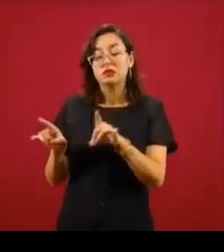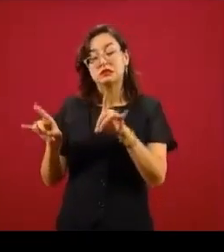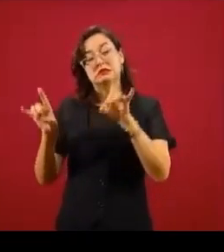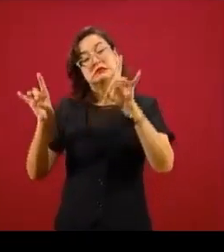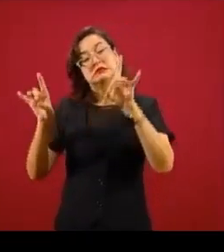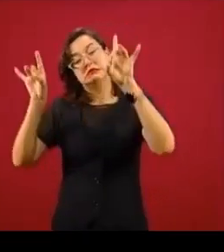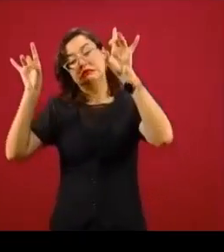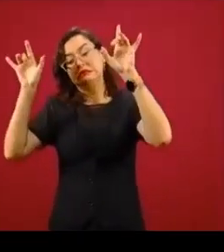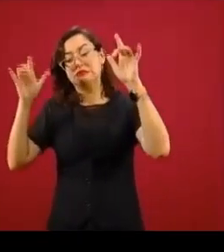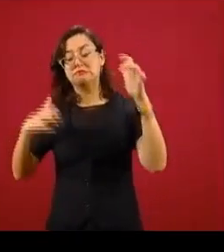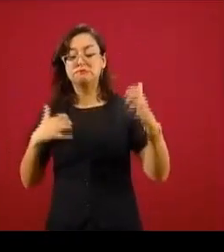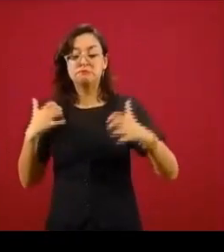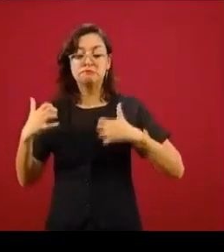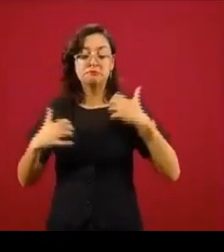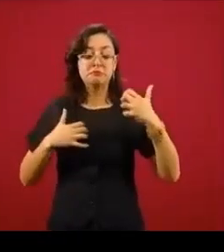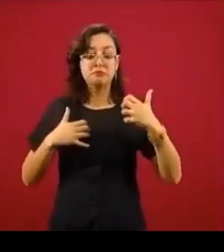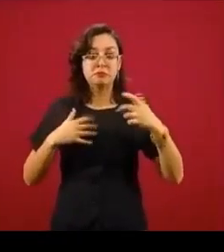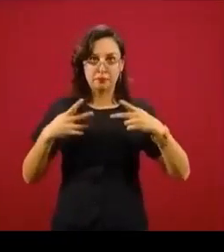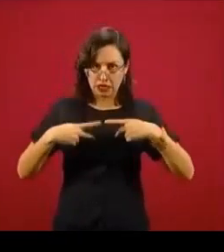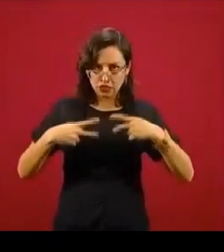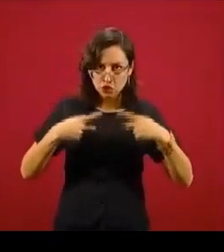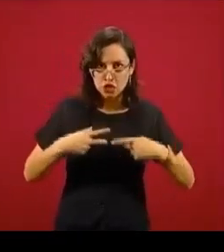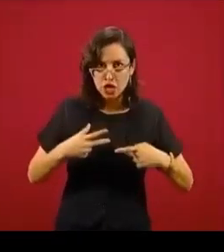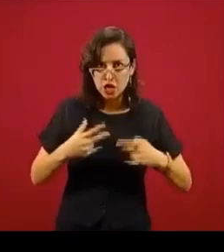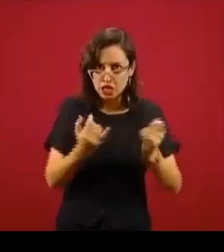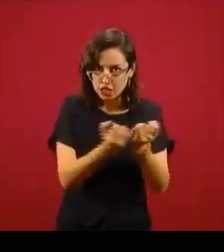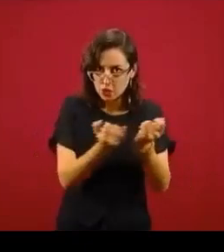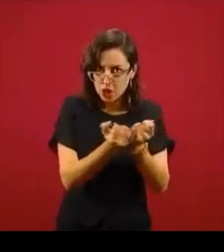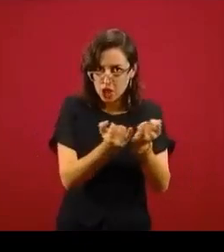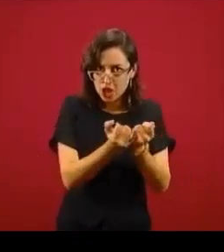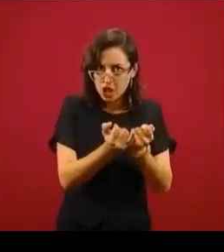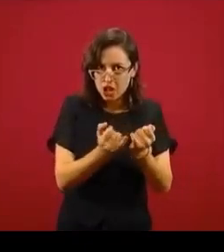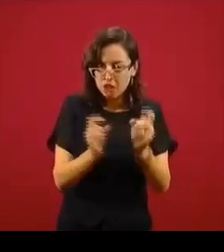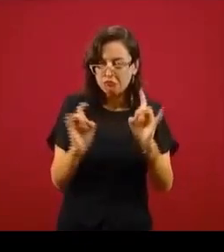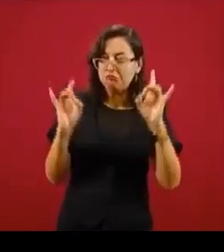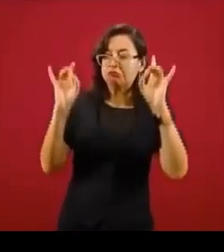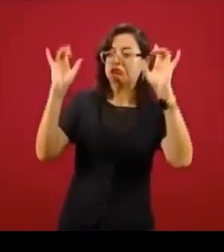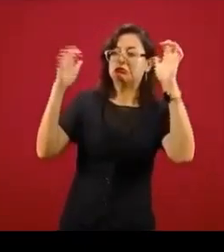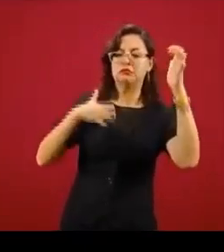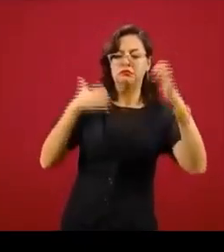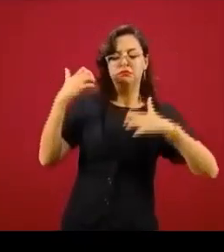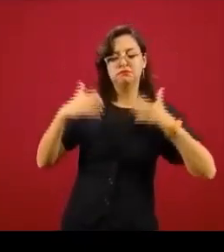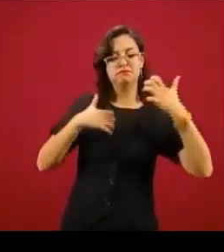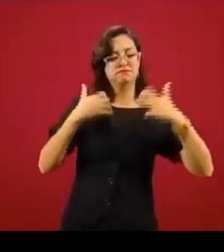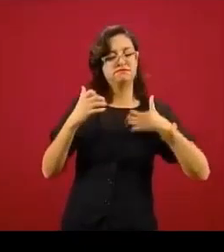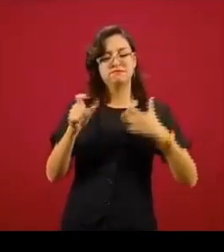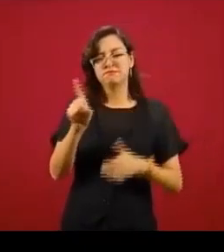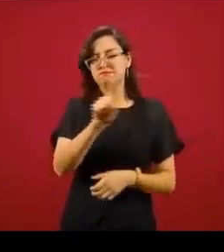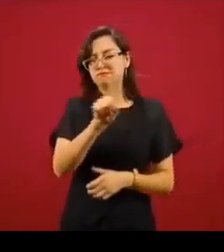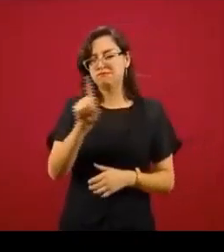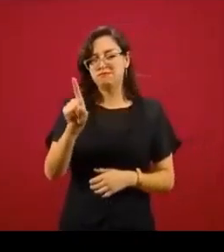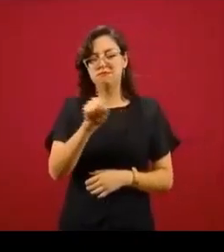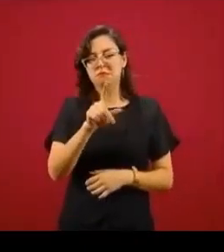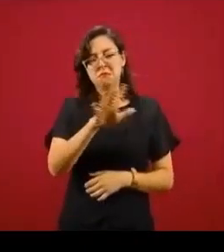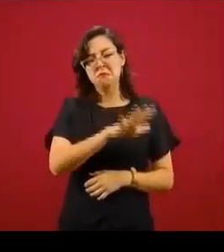aclaro, no hay mal humor social, hay mal humor de los